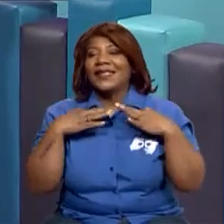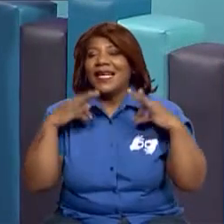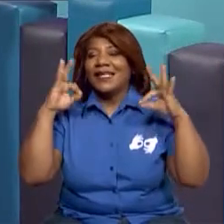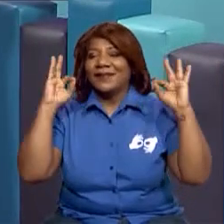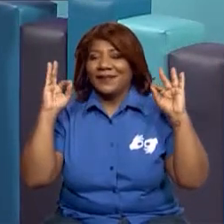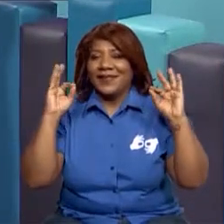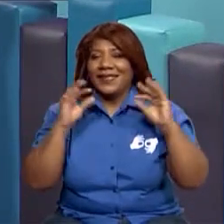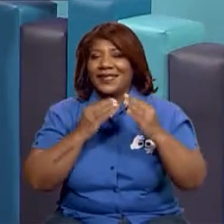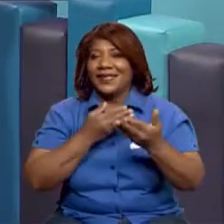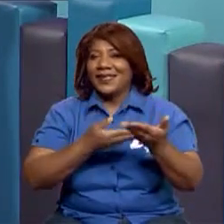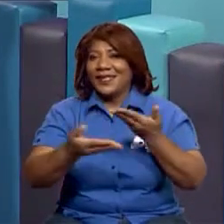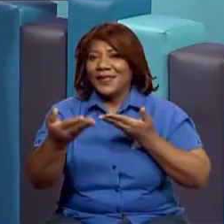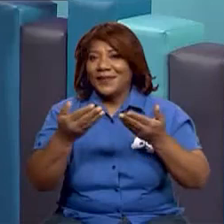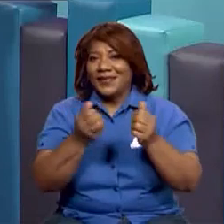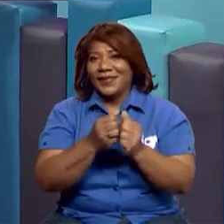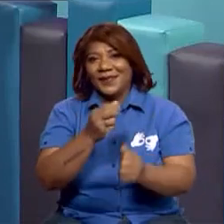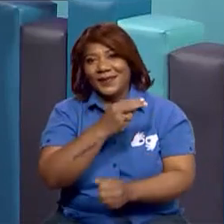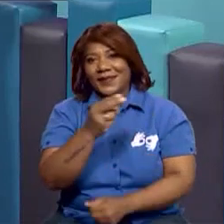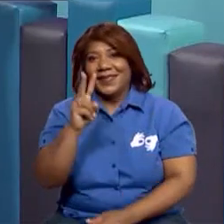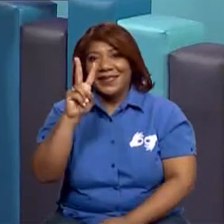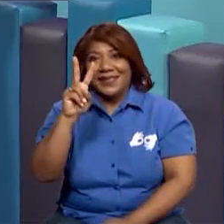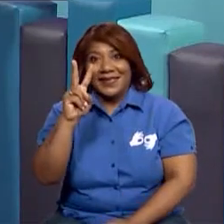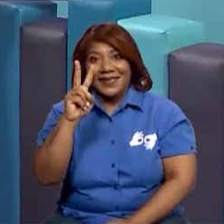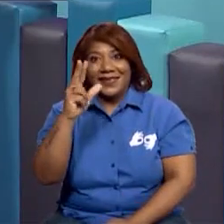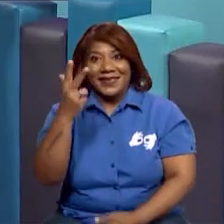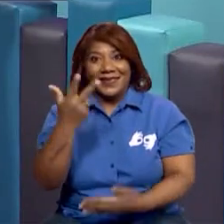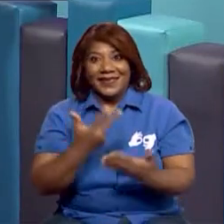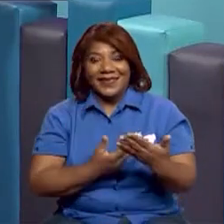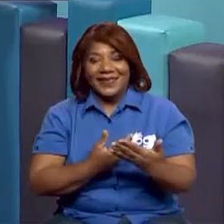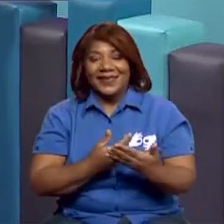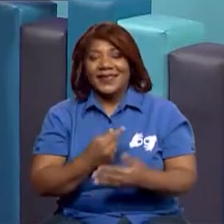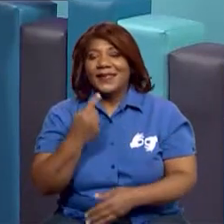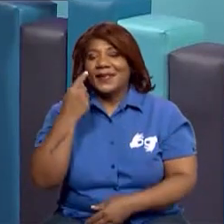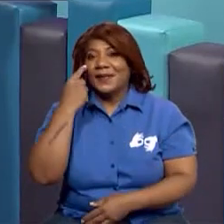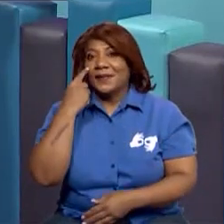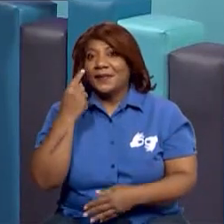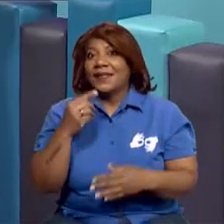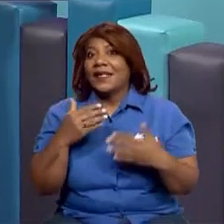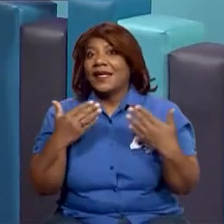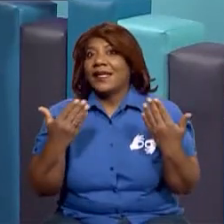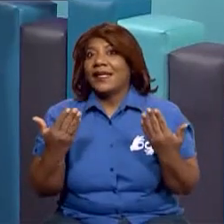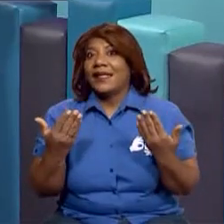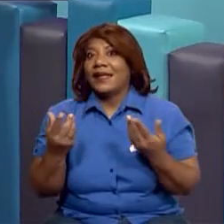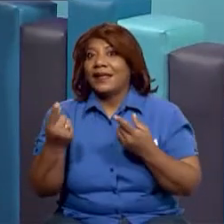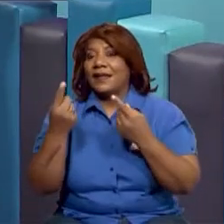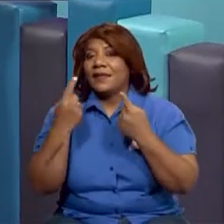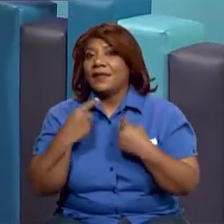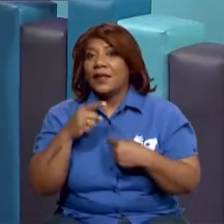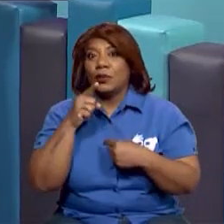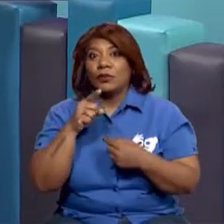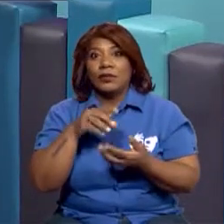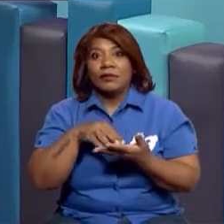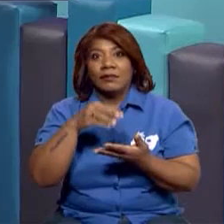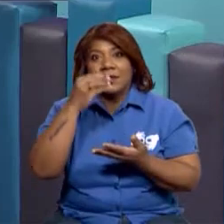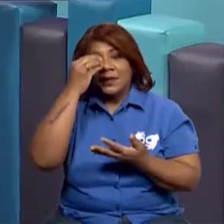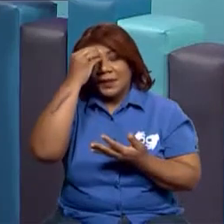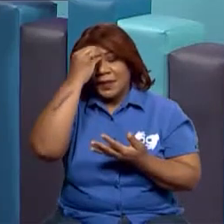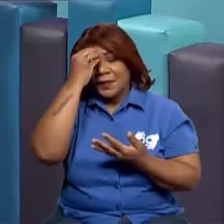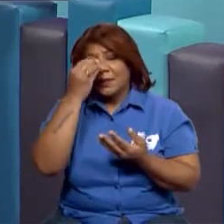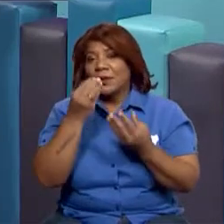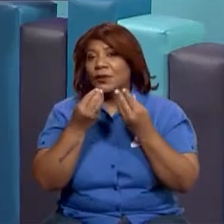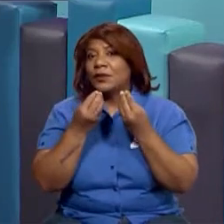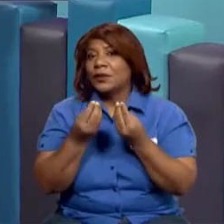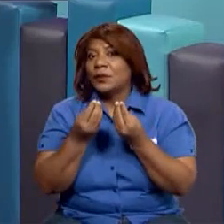trimestre con ustedes. ¿Preparados chicos? Entonces vamos a ver qué nos traen porque ya ustedes tienen el conocimiento previo